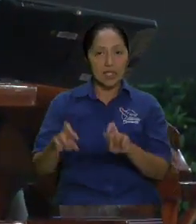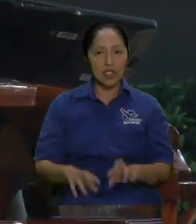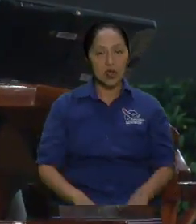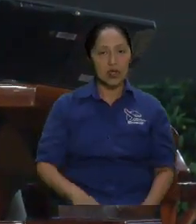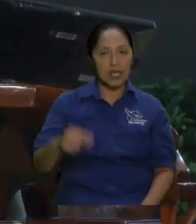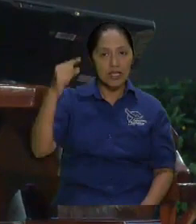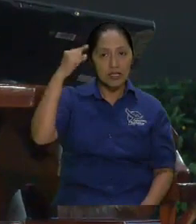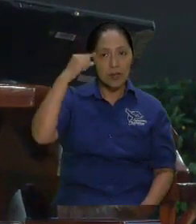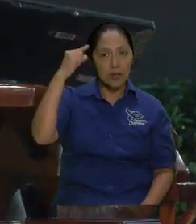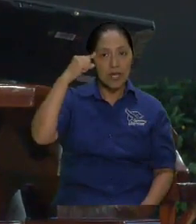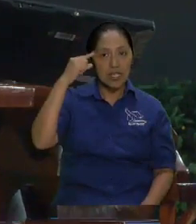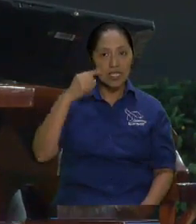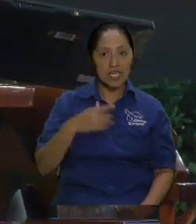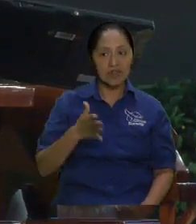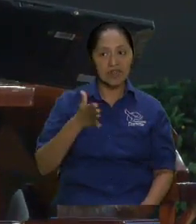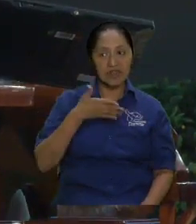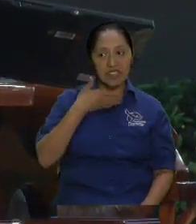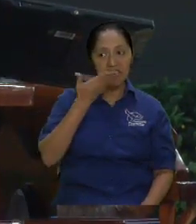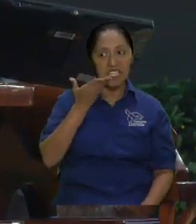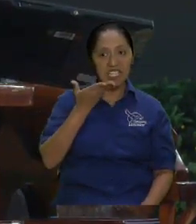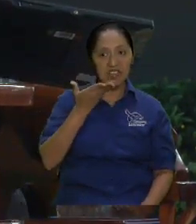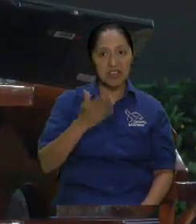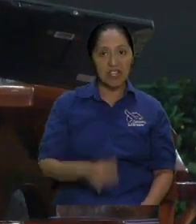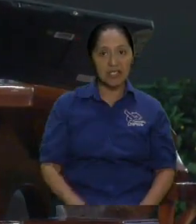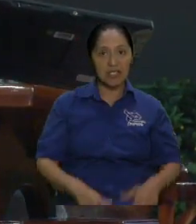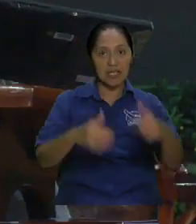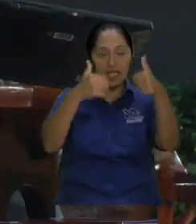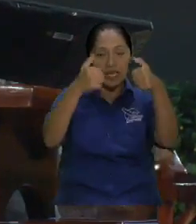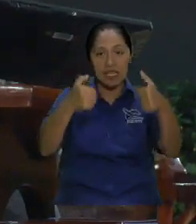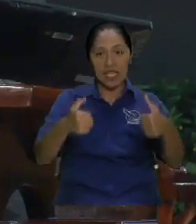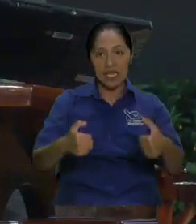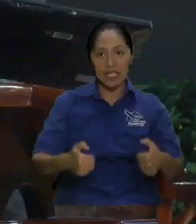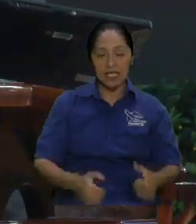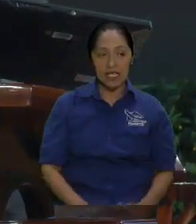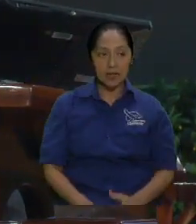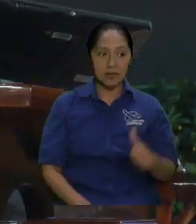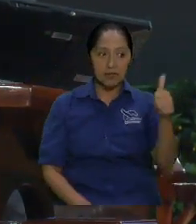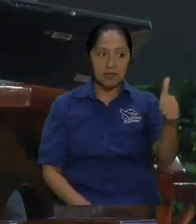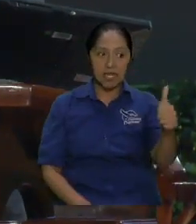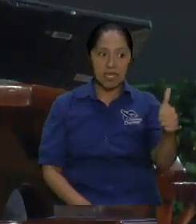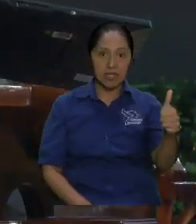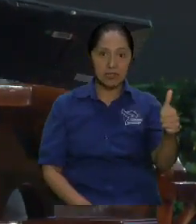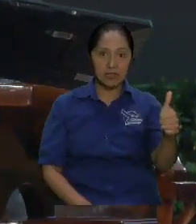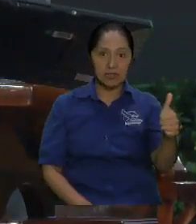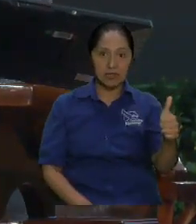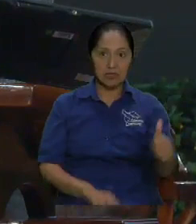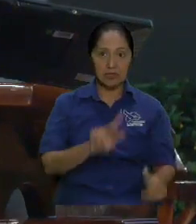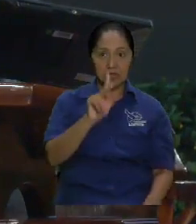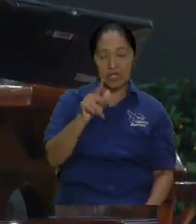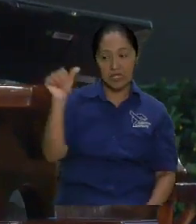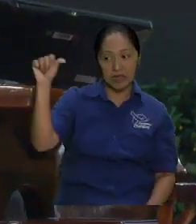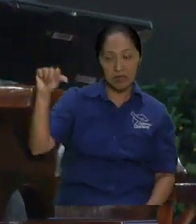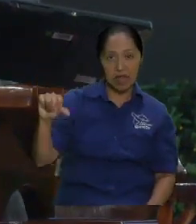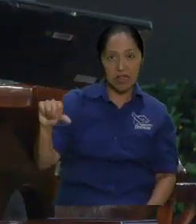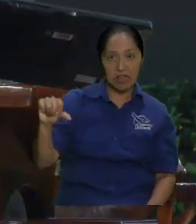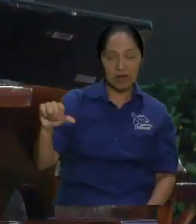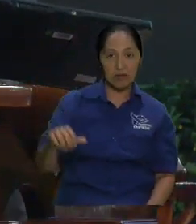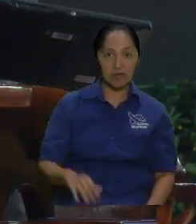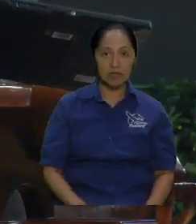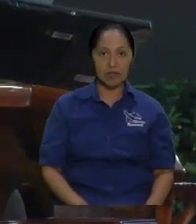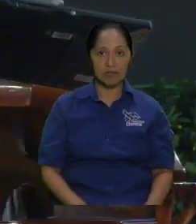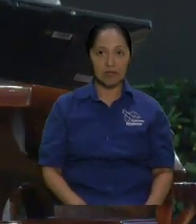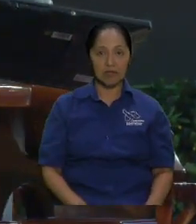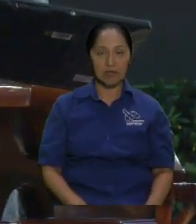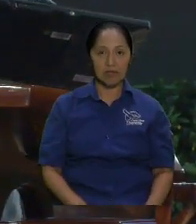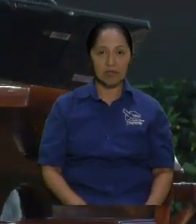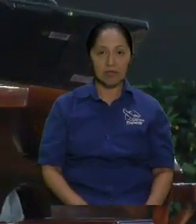mal pero no es así lo hemos platicado un montón de veces hay caminos que al hombre le parecen rectos y su fin es